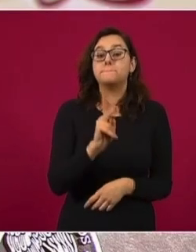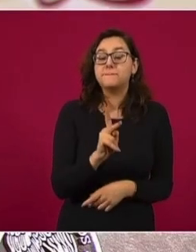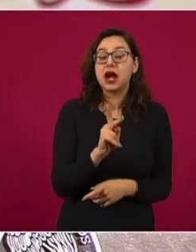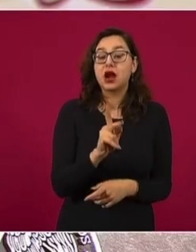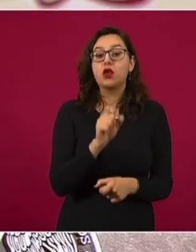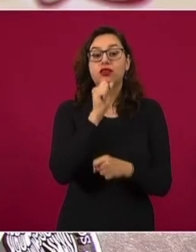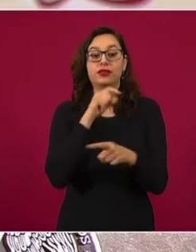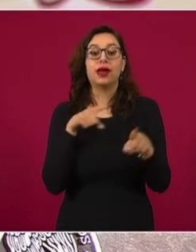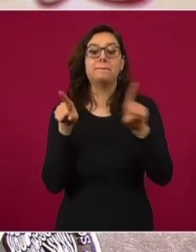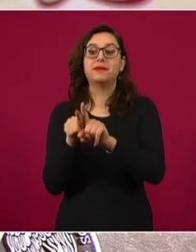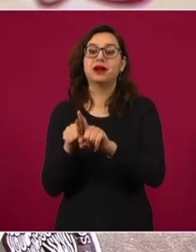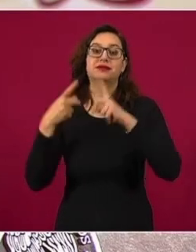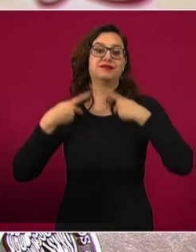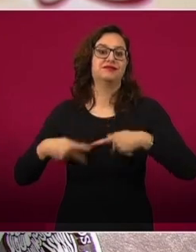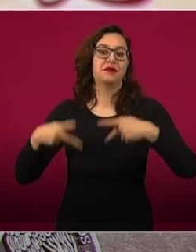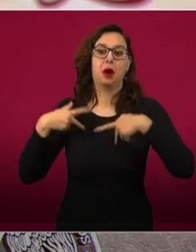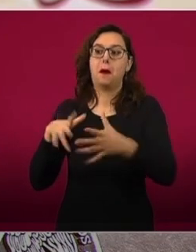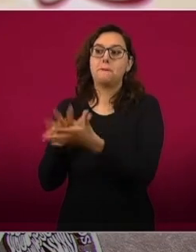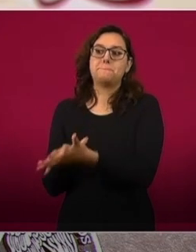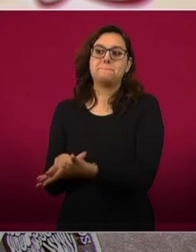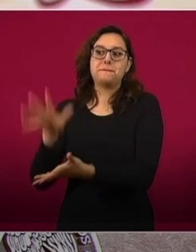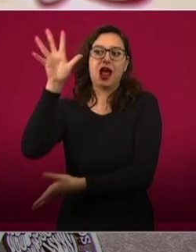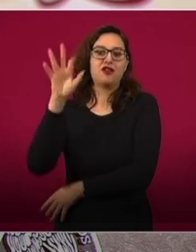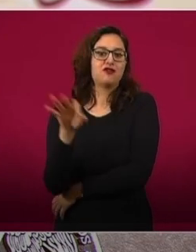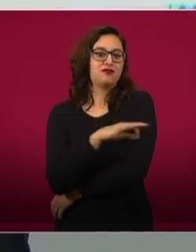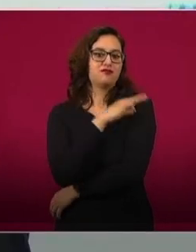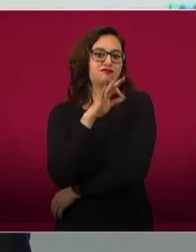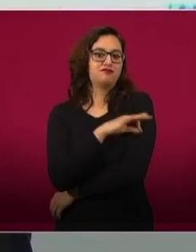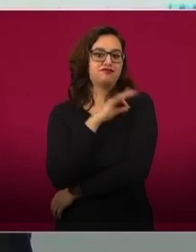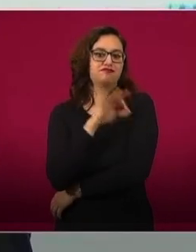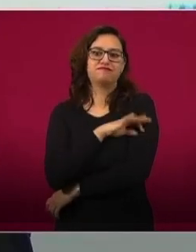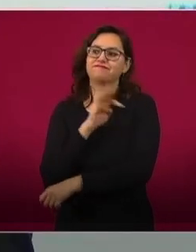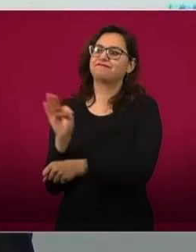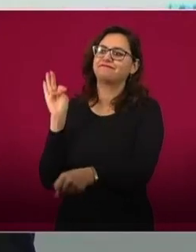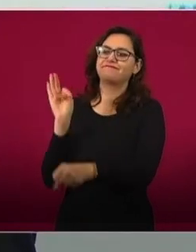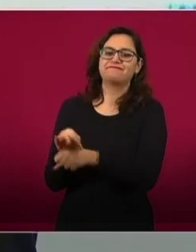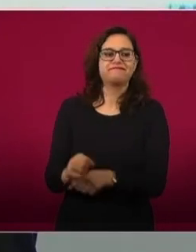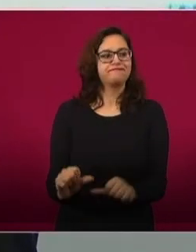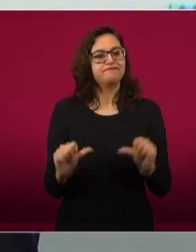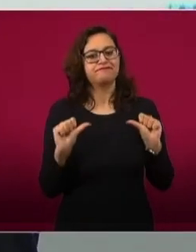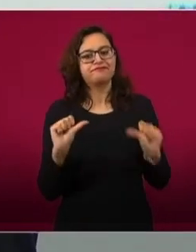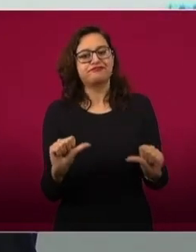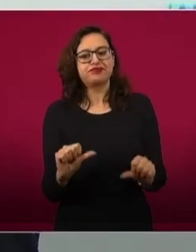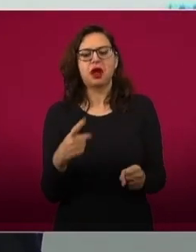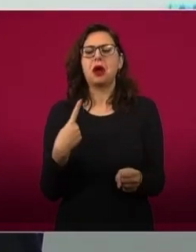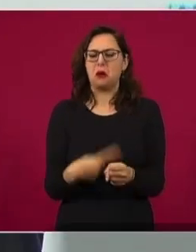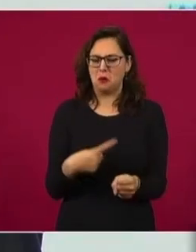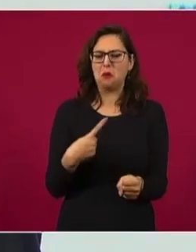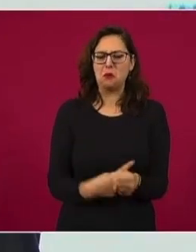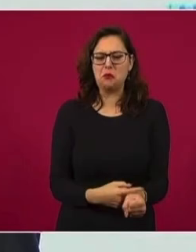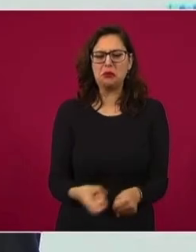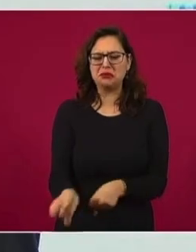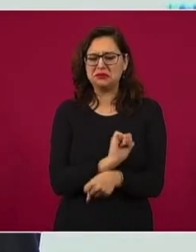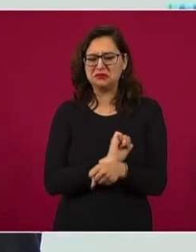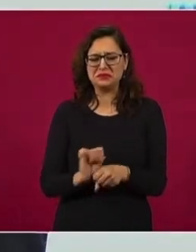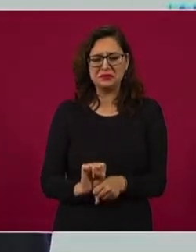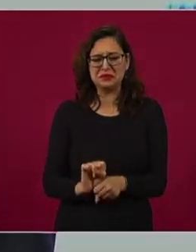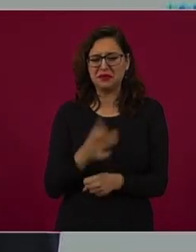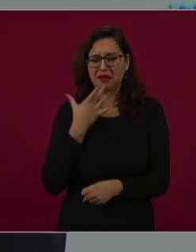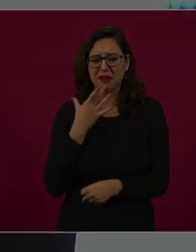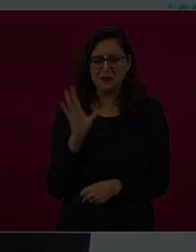gran mayoría de las personas que tuvieron infección por la cepa Ómicron tuvieran una enfermedad leve que resolvió en muy